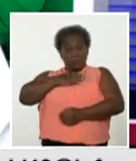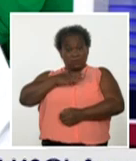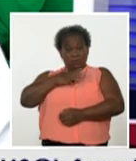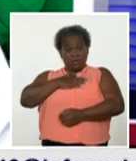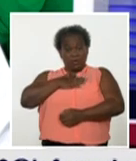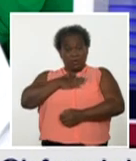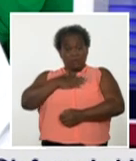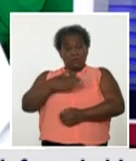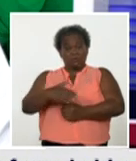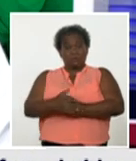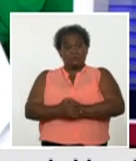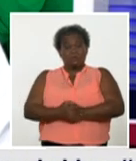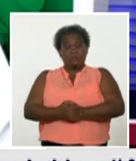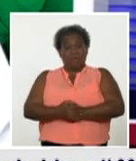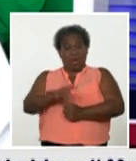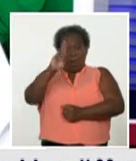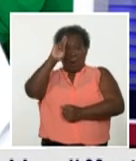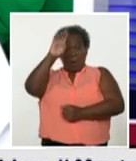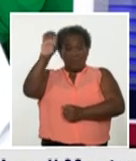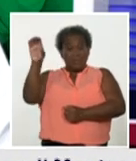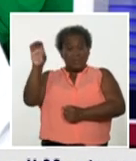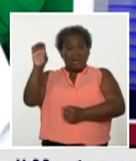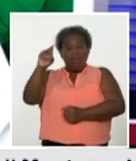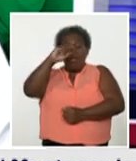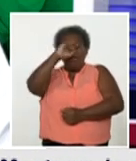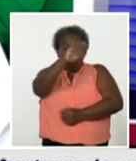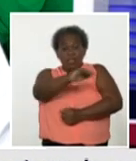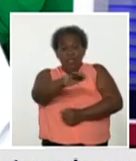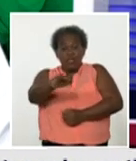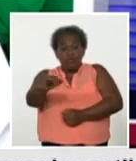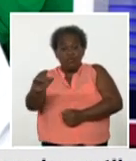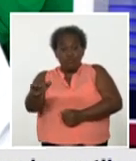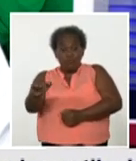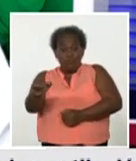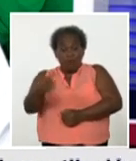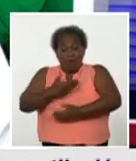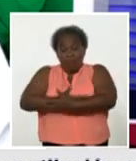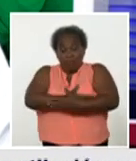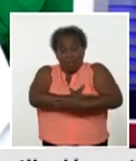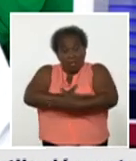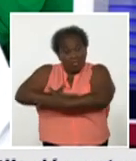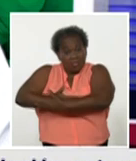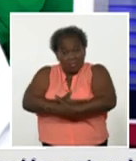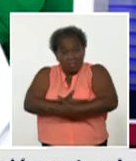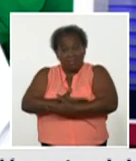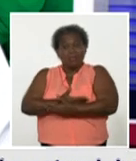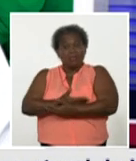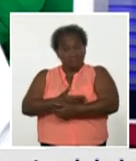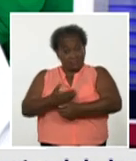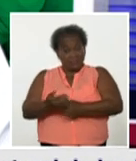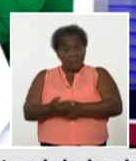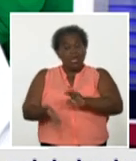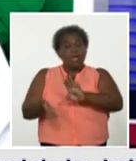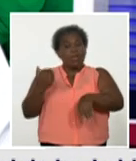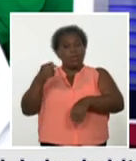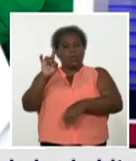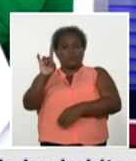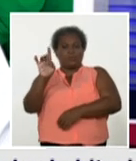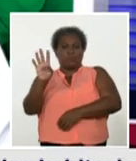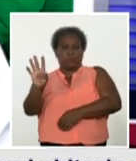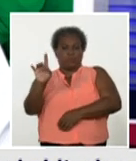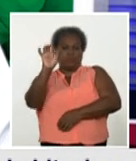hospitales pediátricos, estamos hablando de niños, de lactantes, recuperados el 94%.